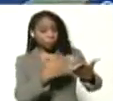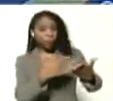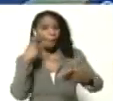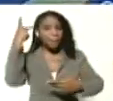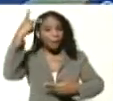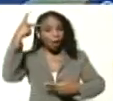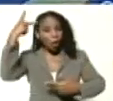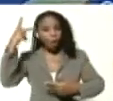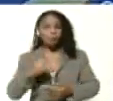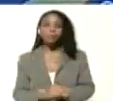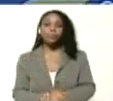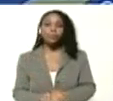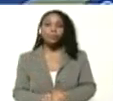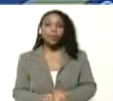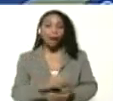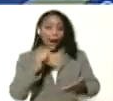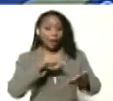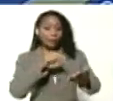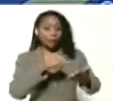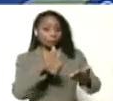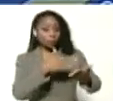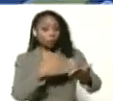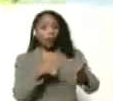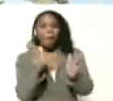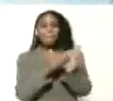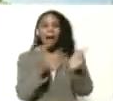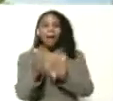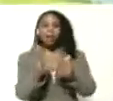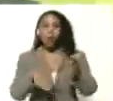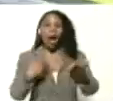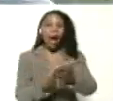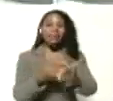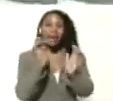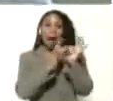Aquí tengo la guía pedagógica de marzo-abril 2021.